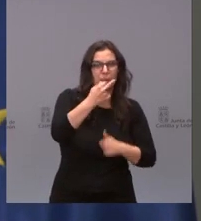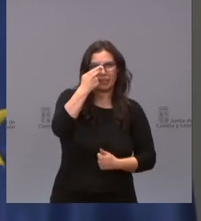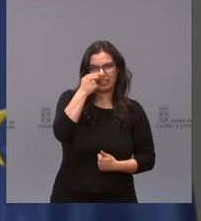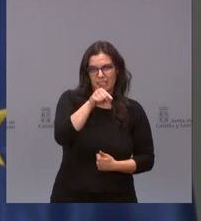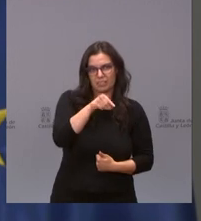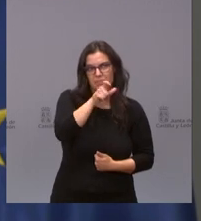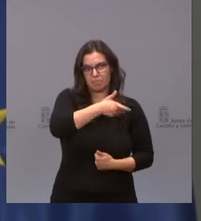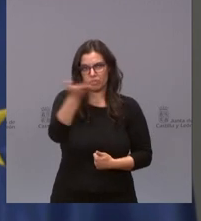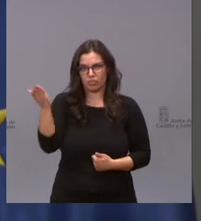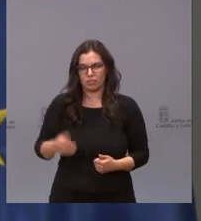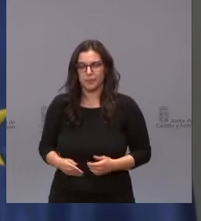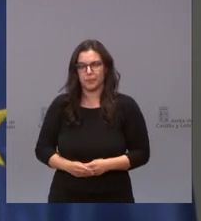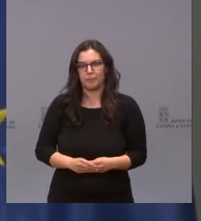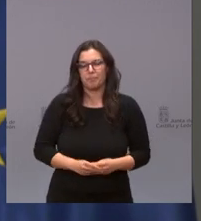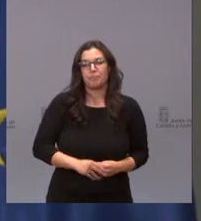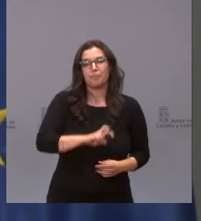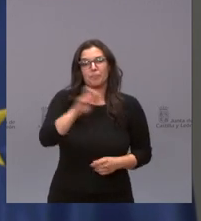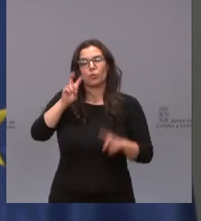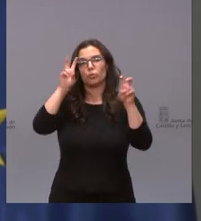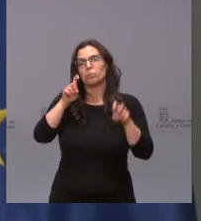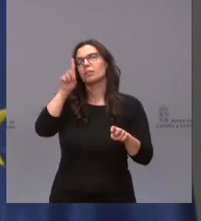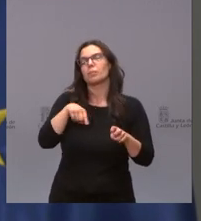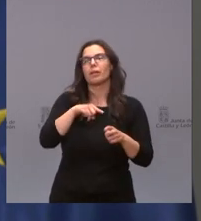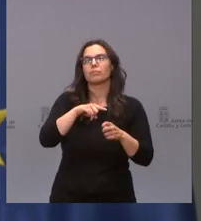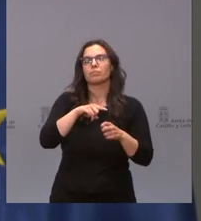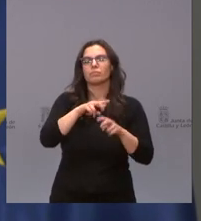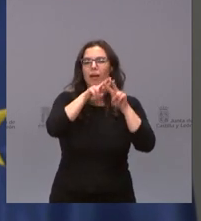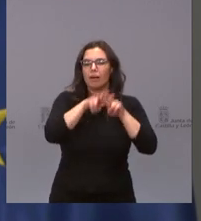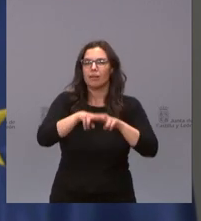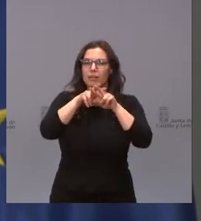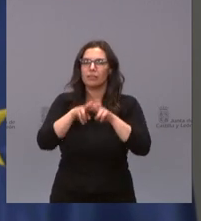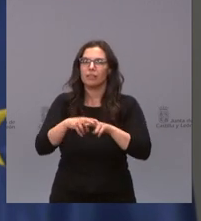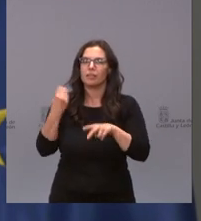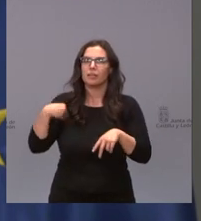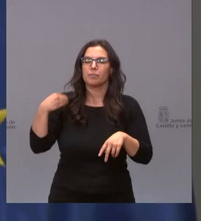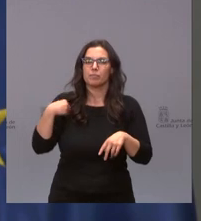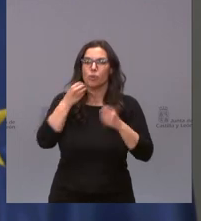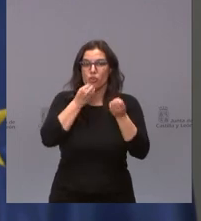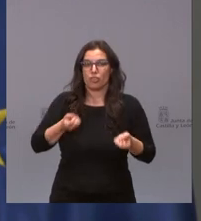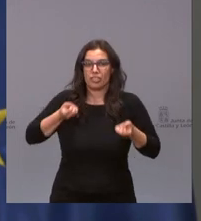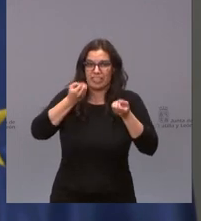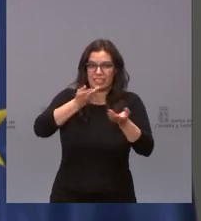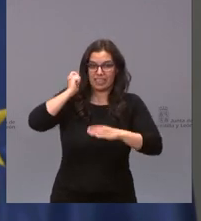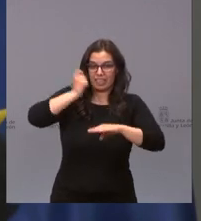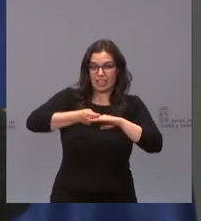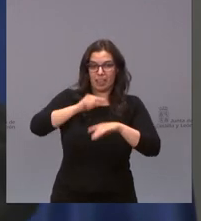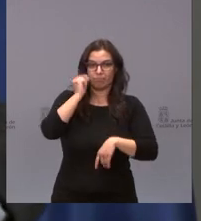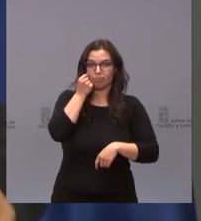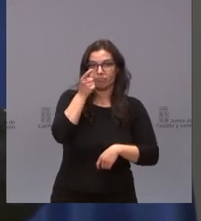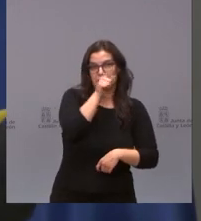En otro orden de cosas, también se ha analizado el impacto de la sentencia conocida esta semana,